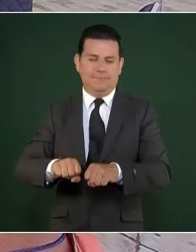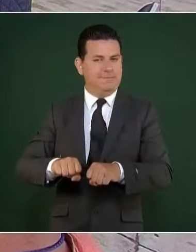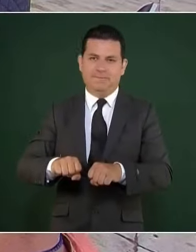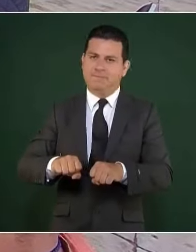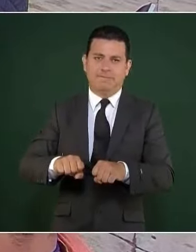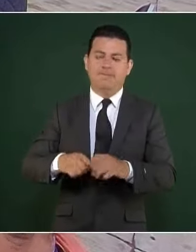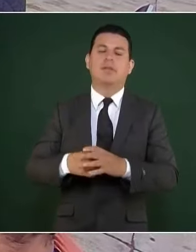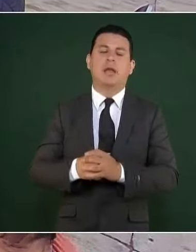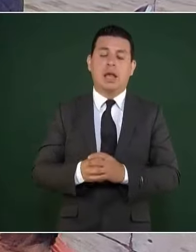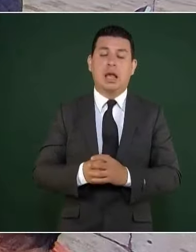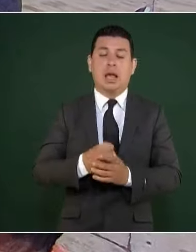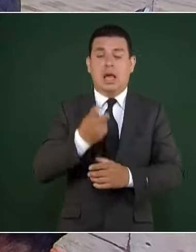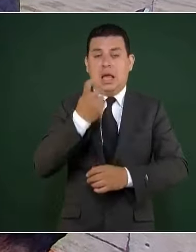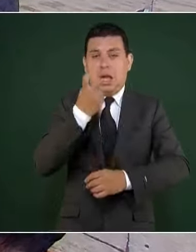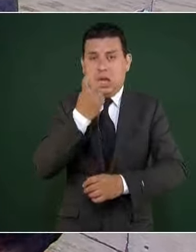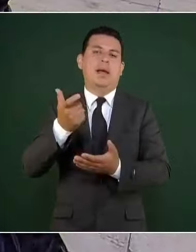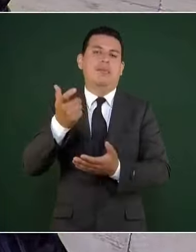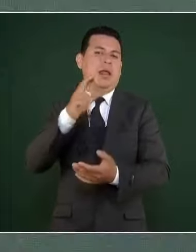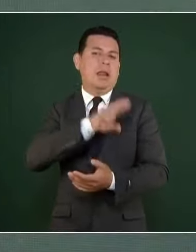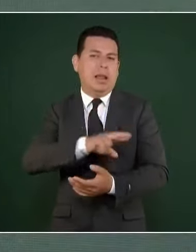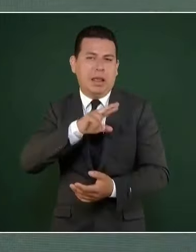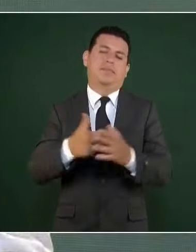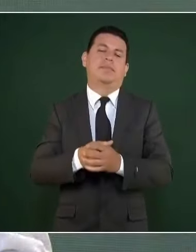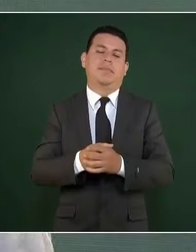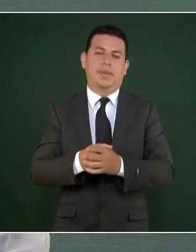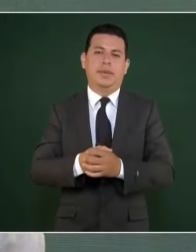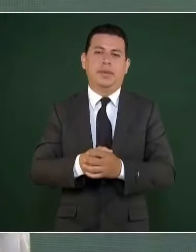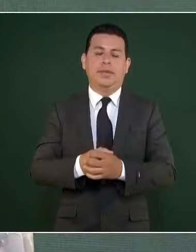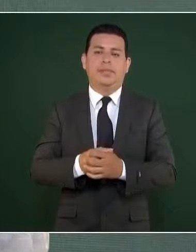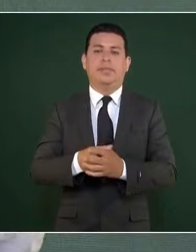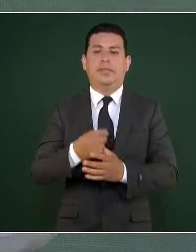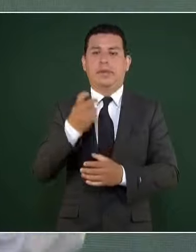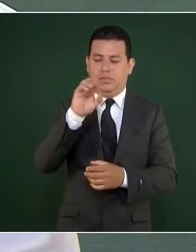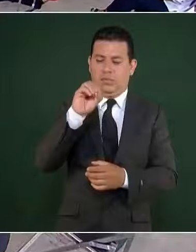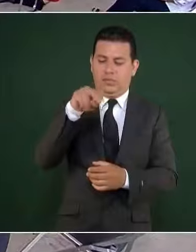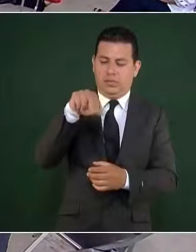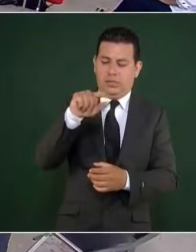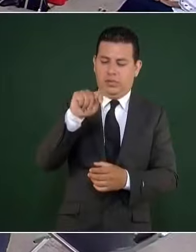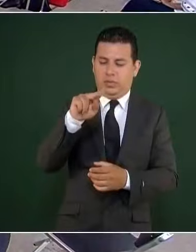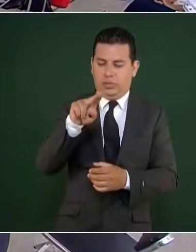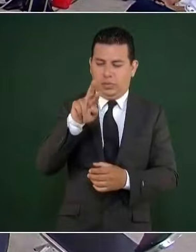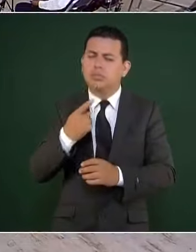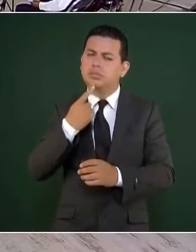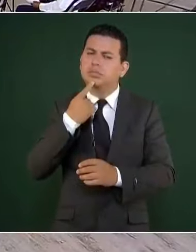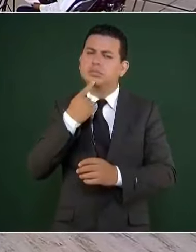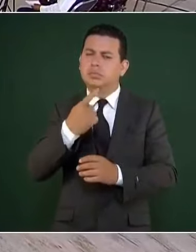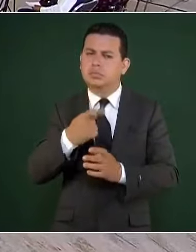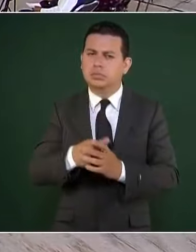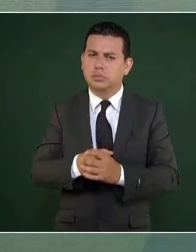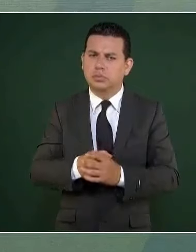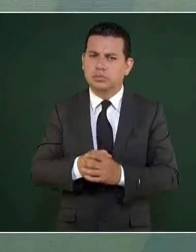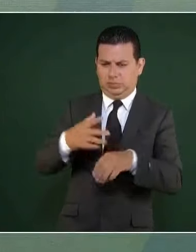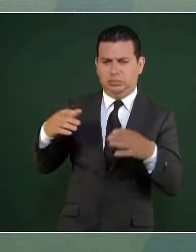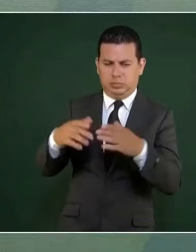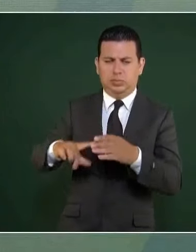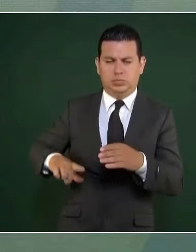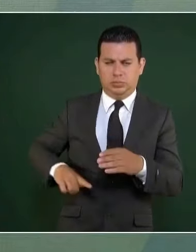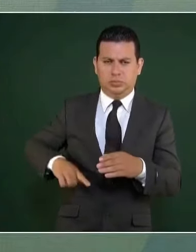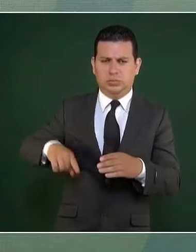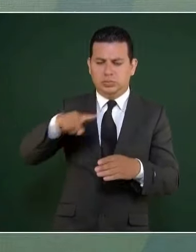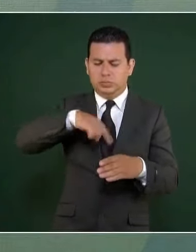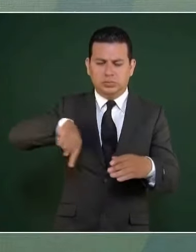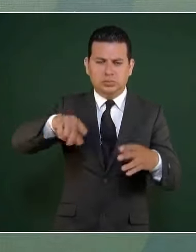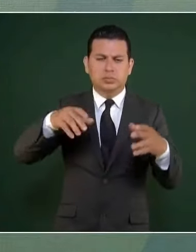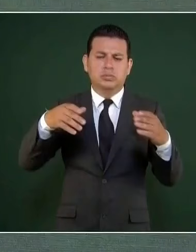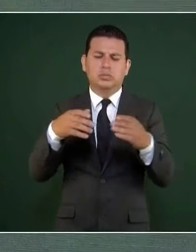sucedía? No pagaban nada. Y Fonatur, que es el gobierno, mejor